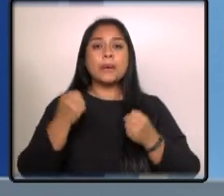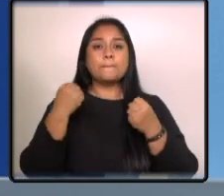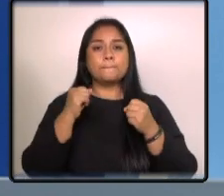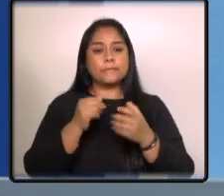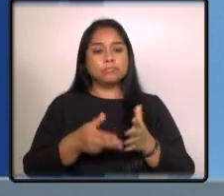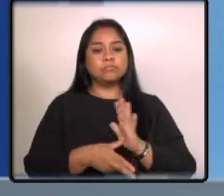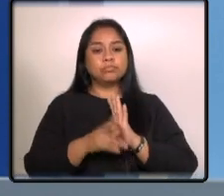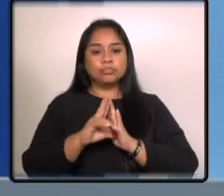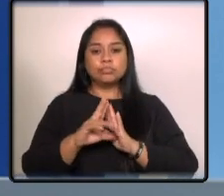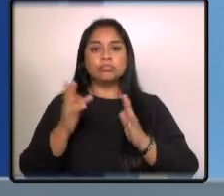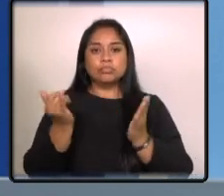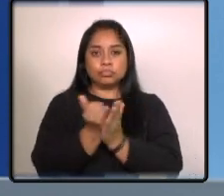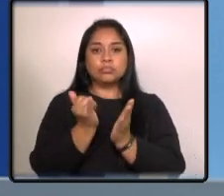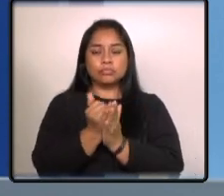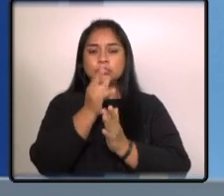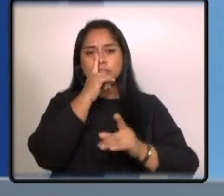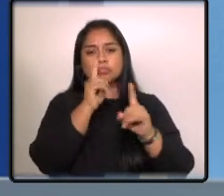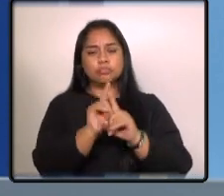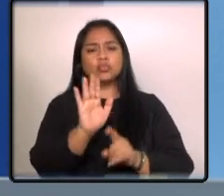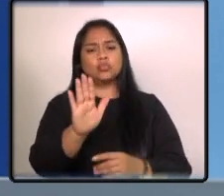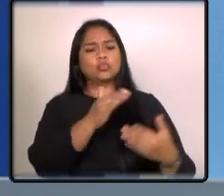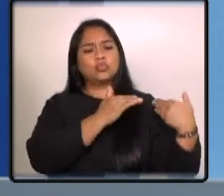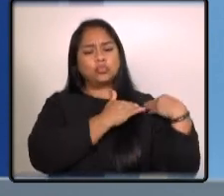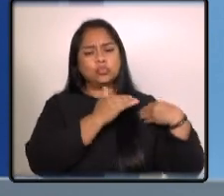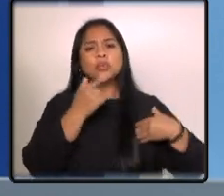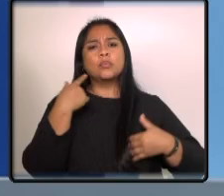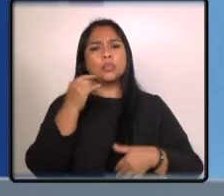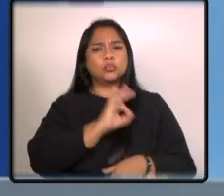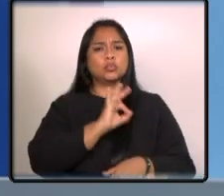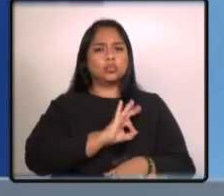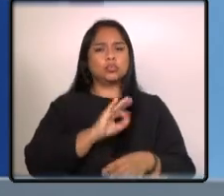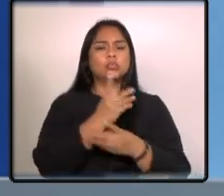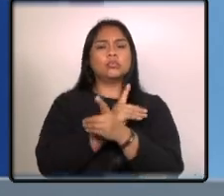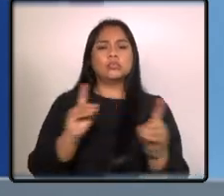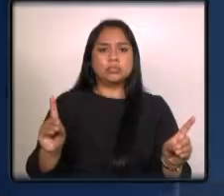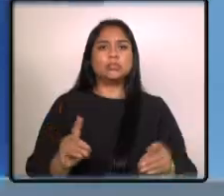institución así como su compromiso por una sociedad democrática.